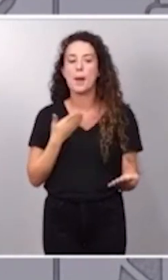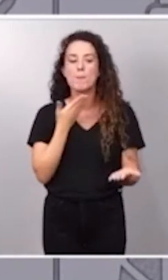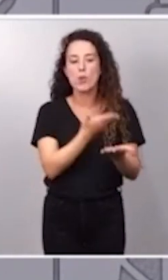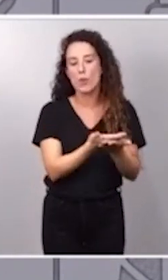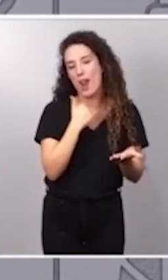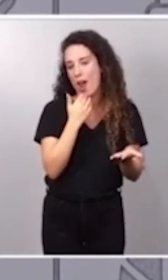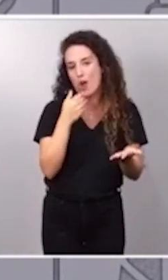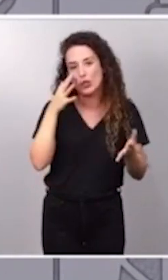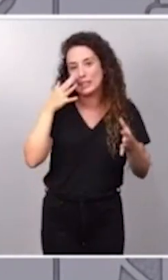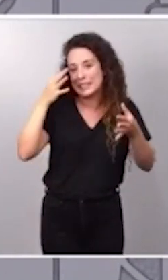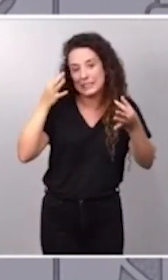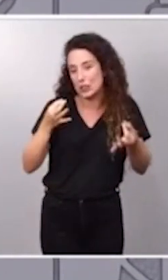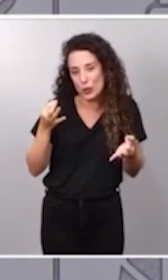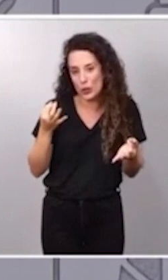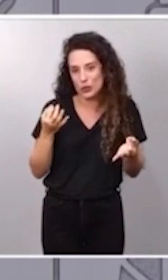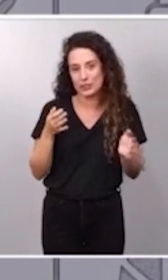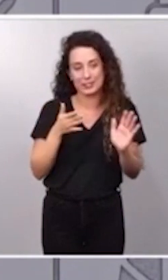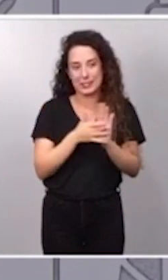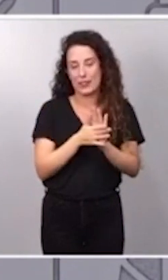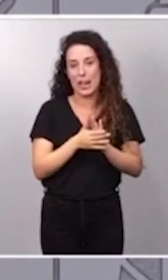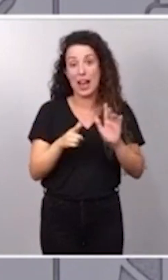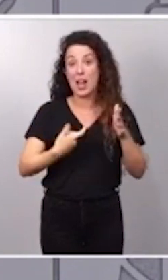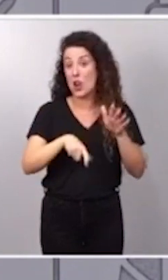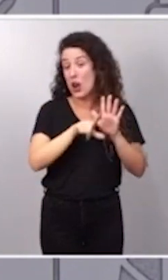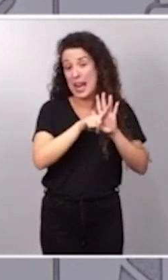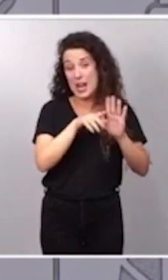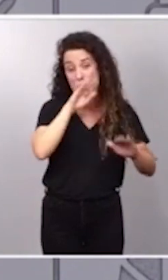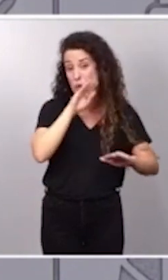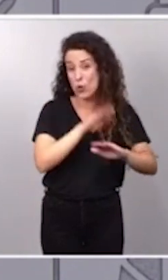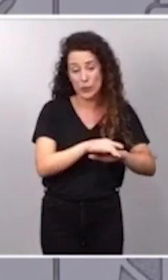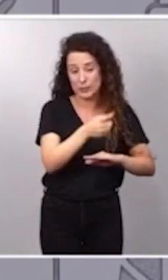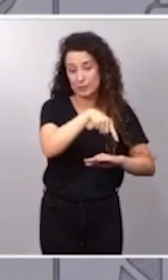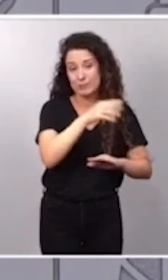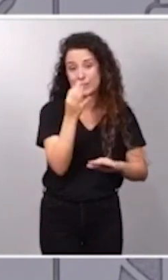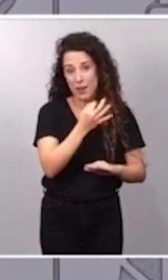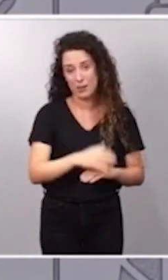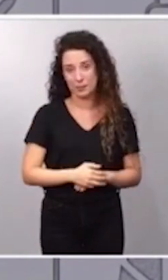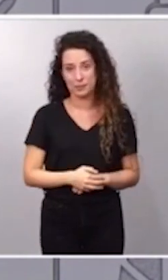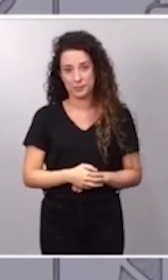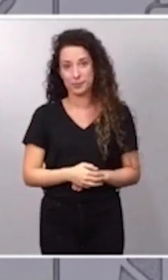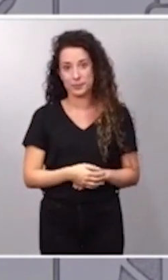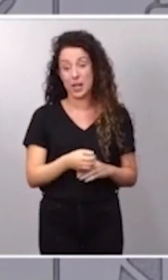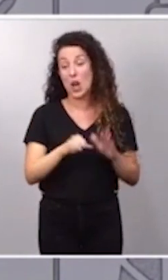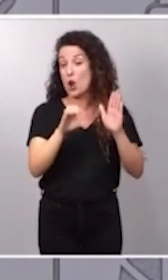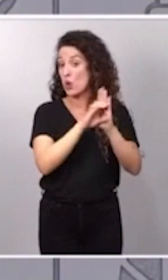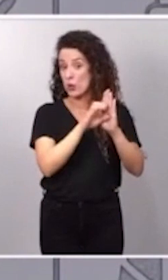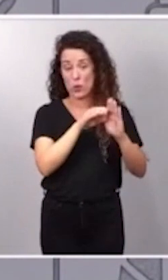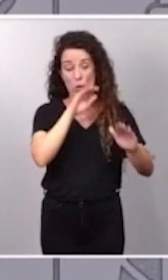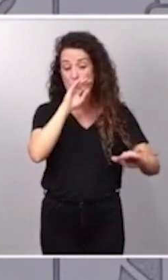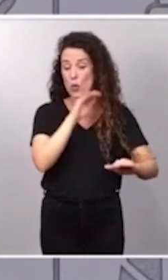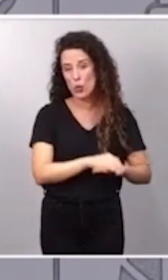puro sentido común y es que cumplan con las leyes, que cumplan con la Constitución,